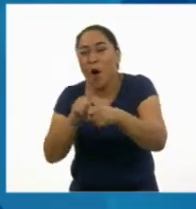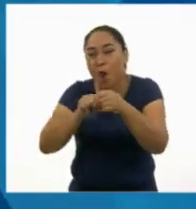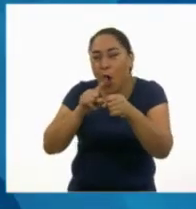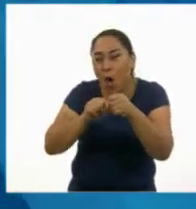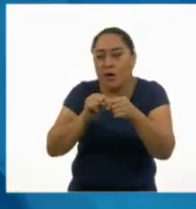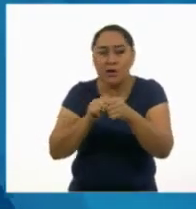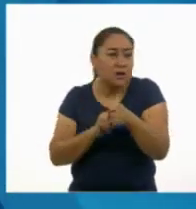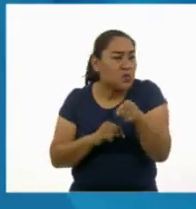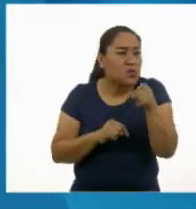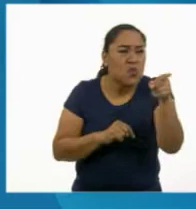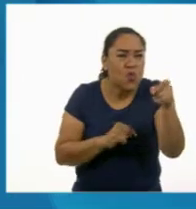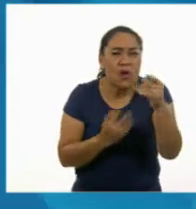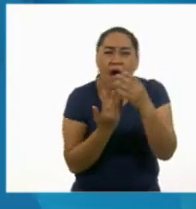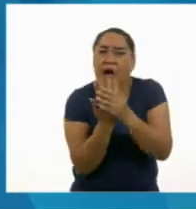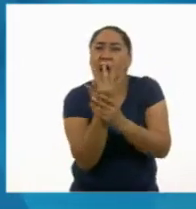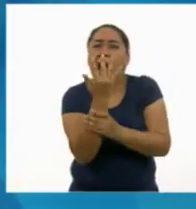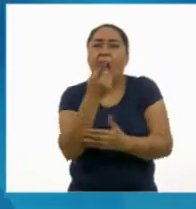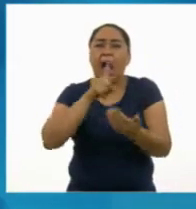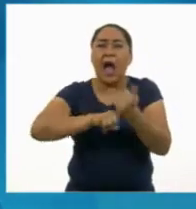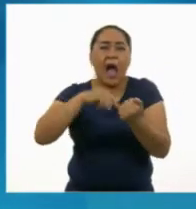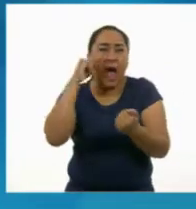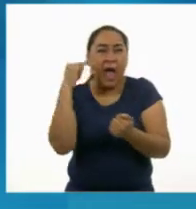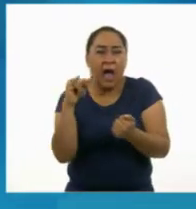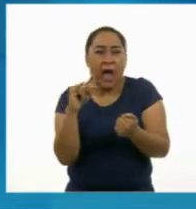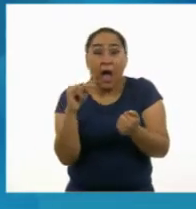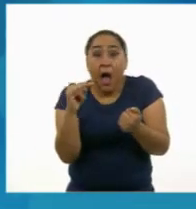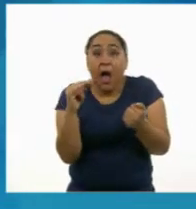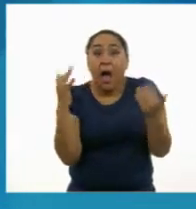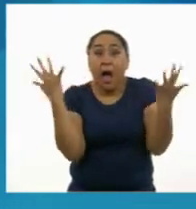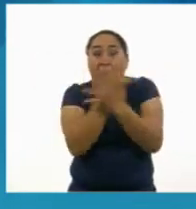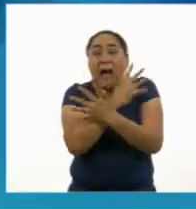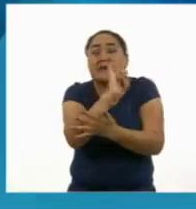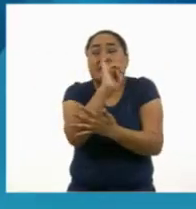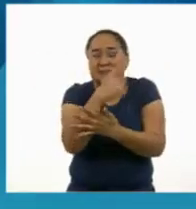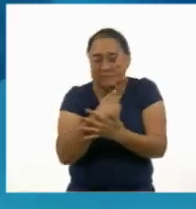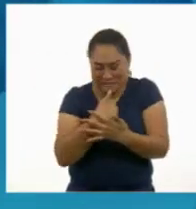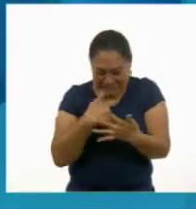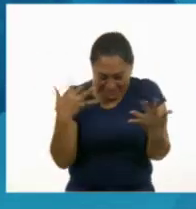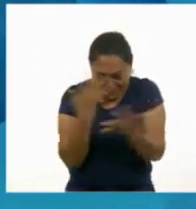¡Eres un guante disfrazado! ¡Oh, sí! ¡Lo reconozco!